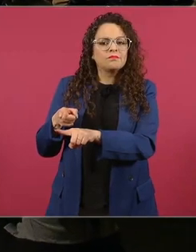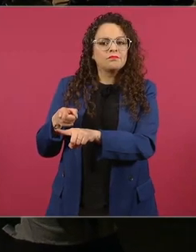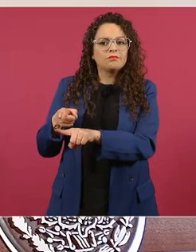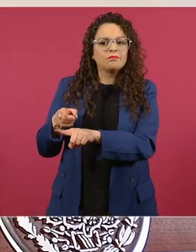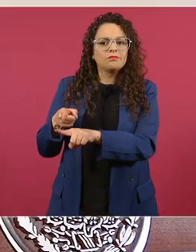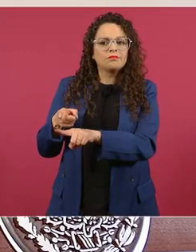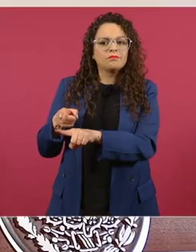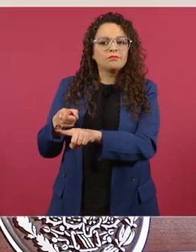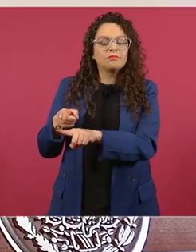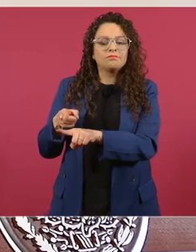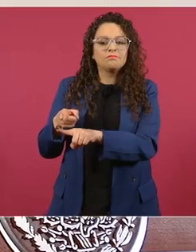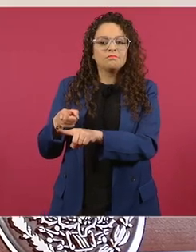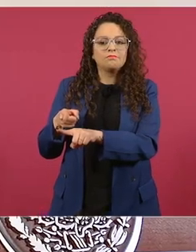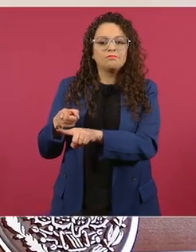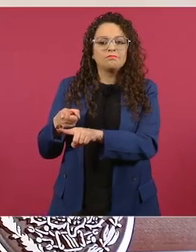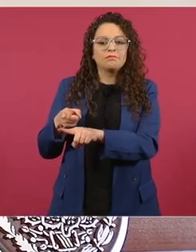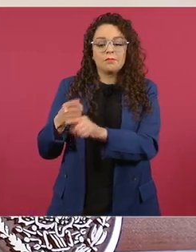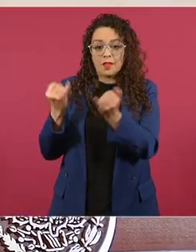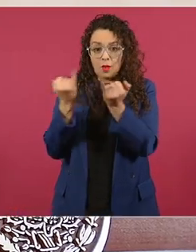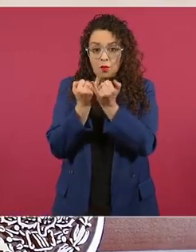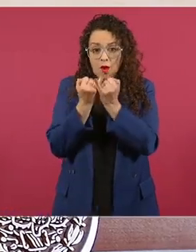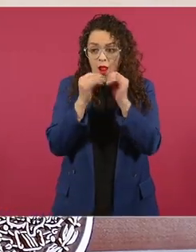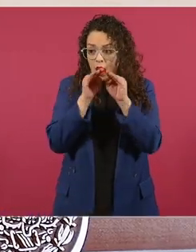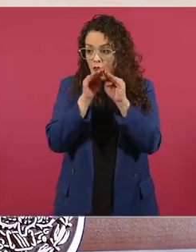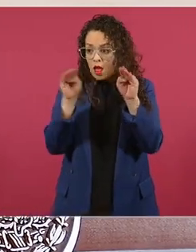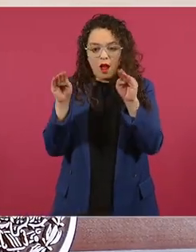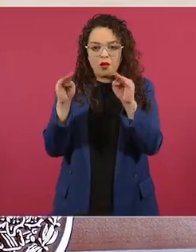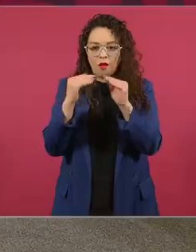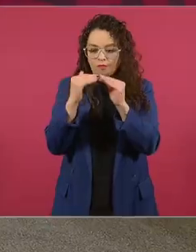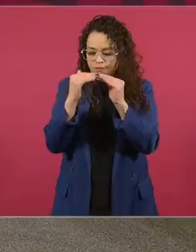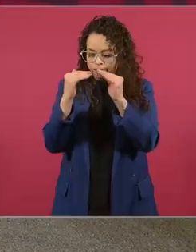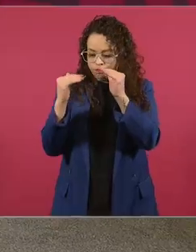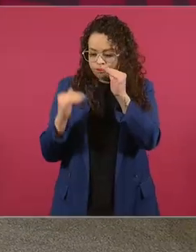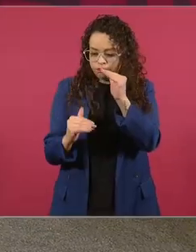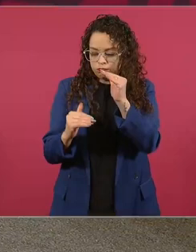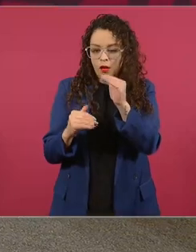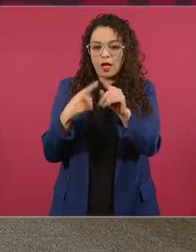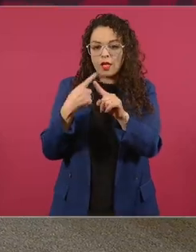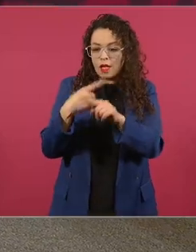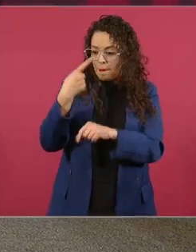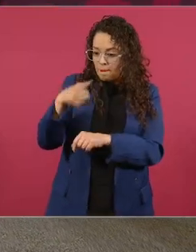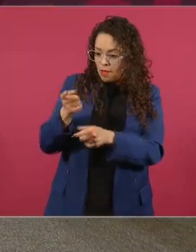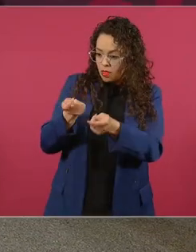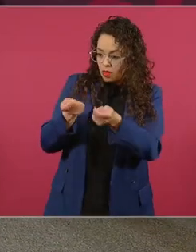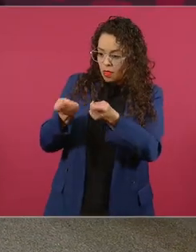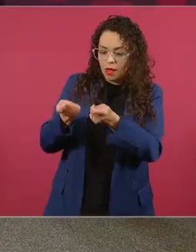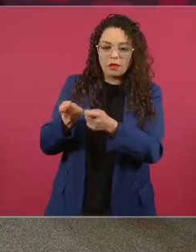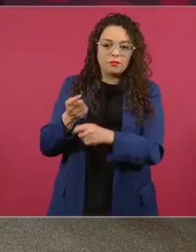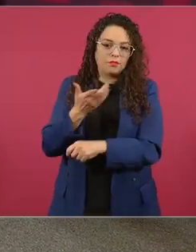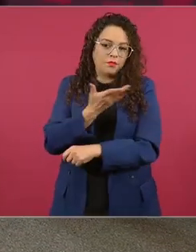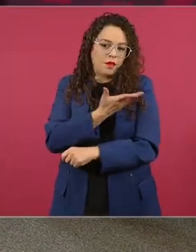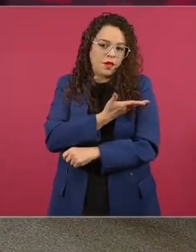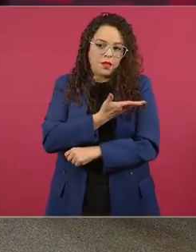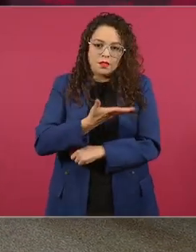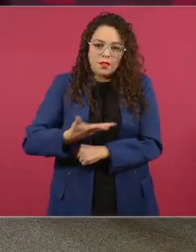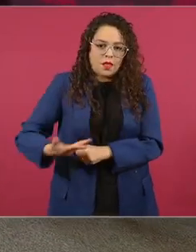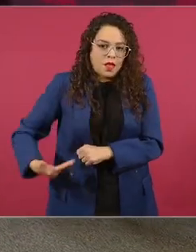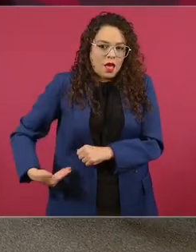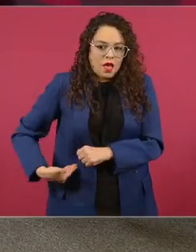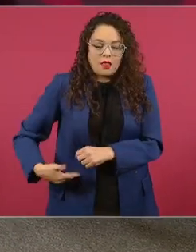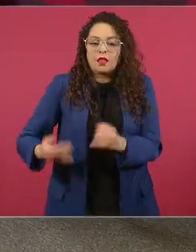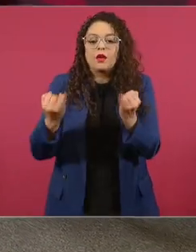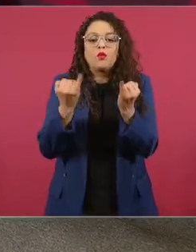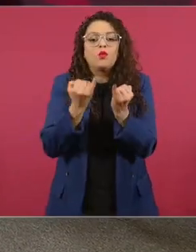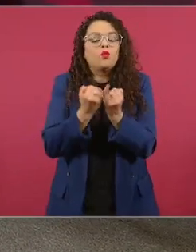subordinados al presidente los legisladores todo esto